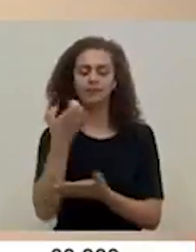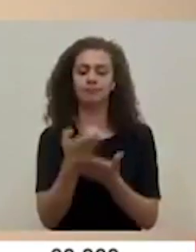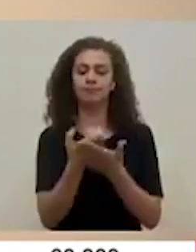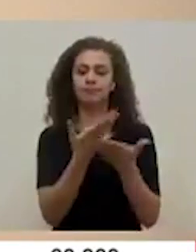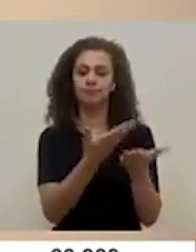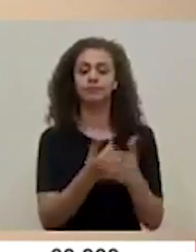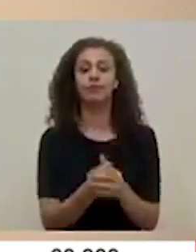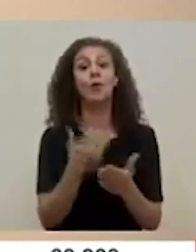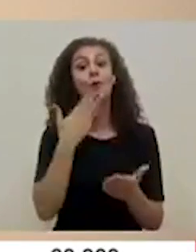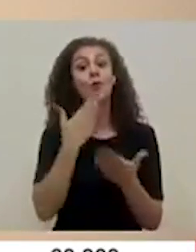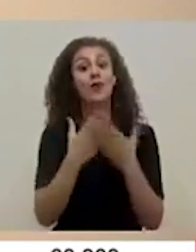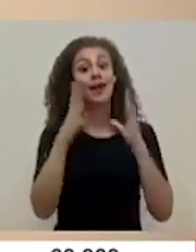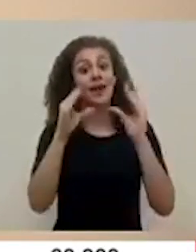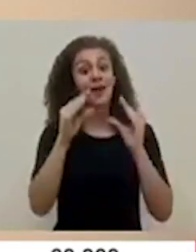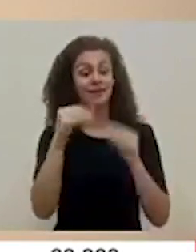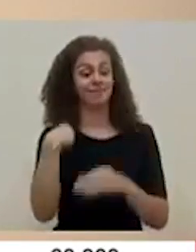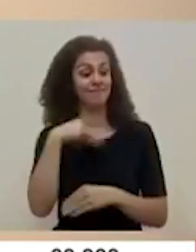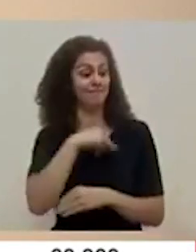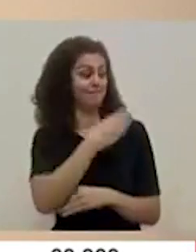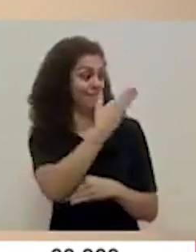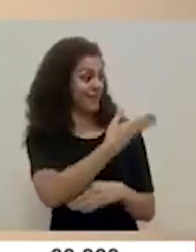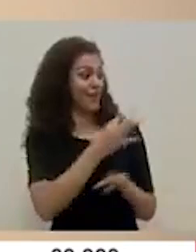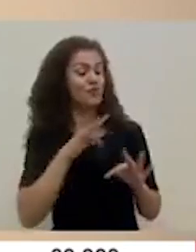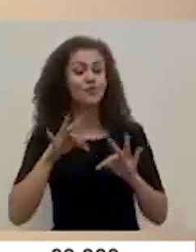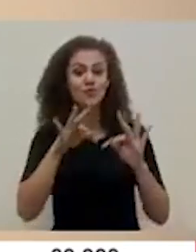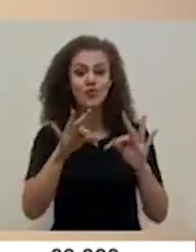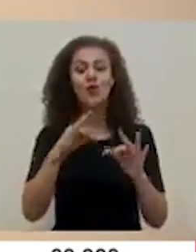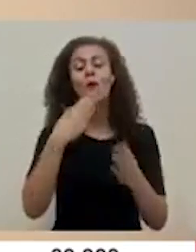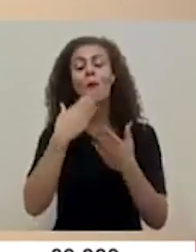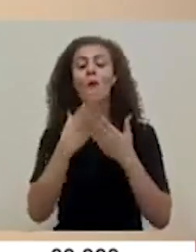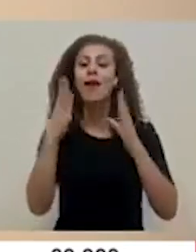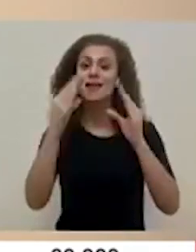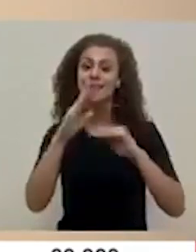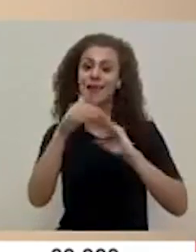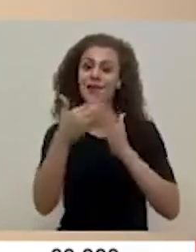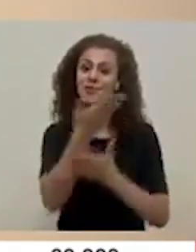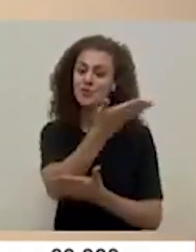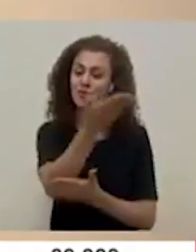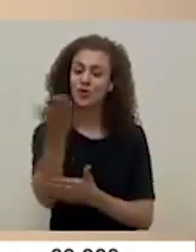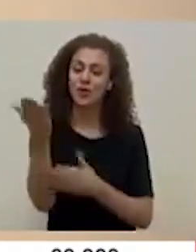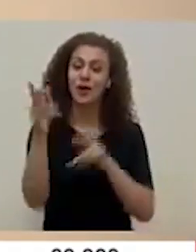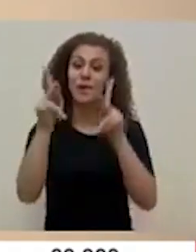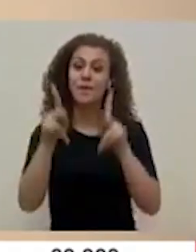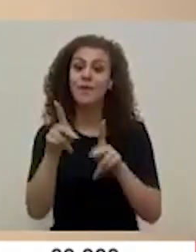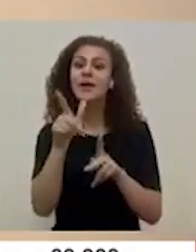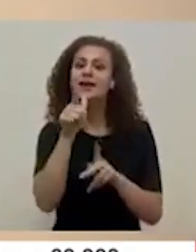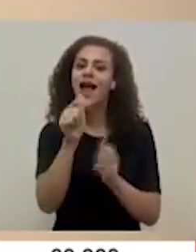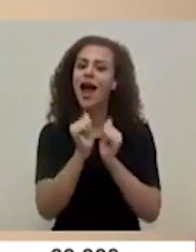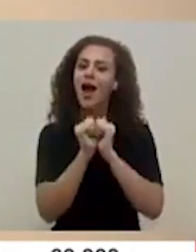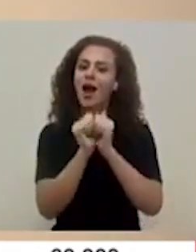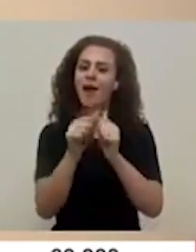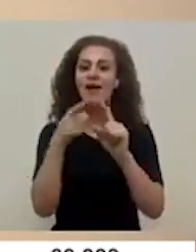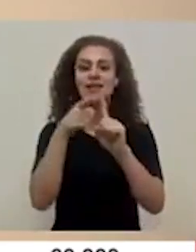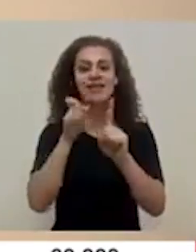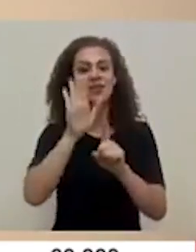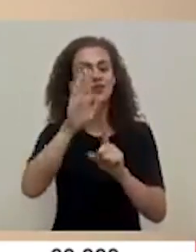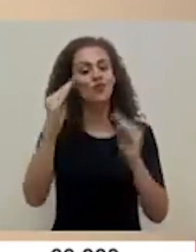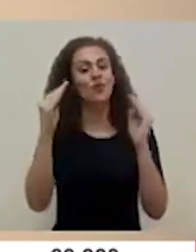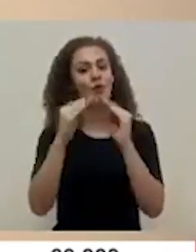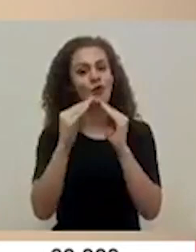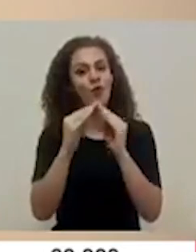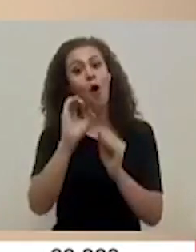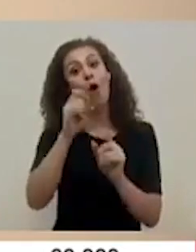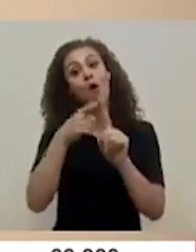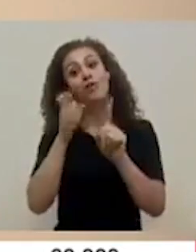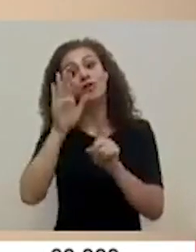Buenas tardes a mi colega ministro de Turismo y buenas tardes a todos y todas quienes nos acompañan desde sus hogares